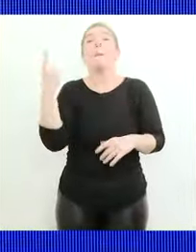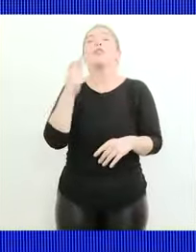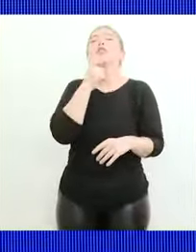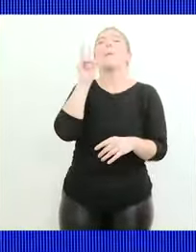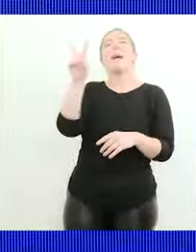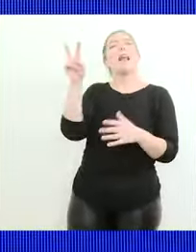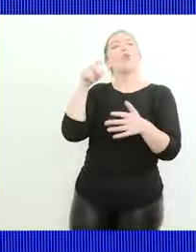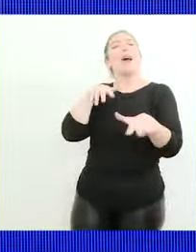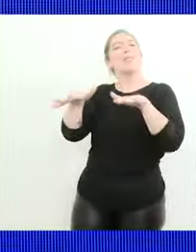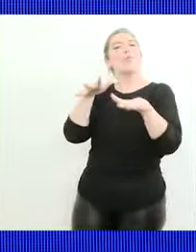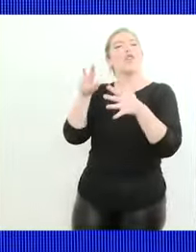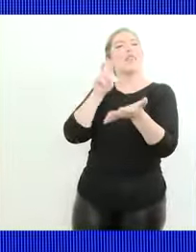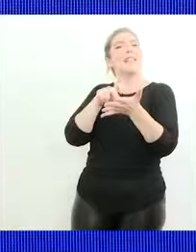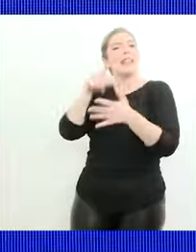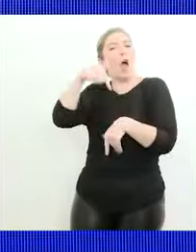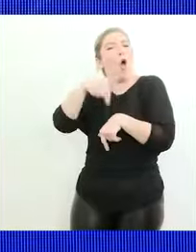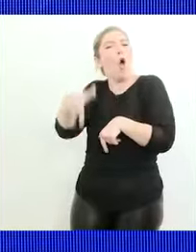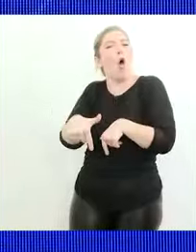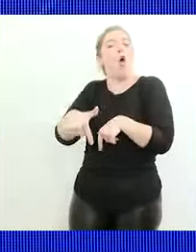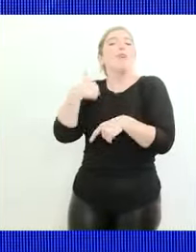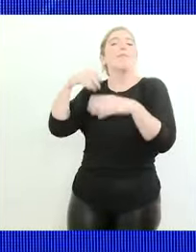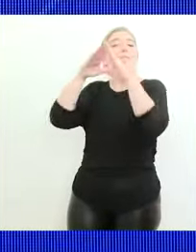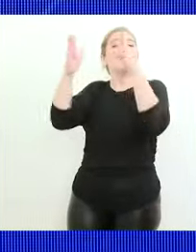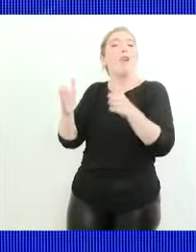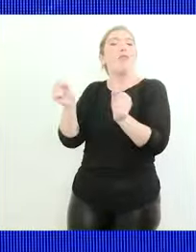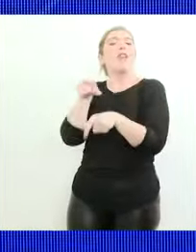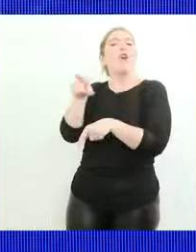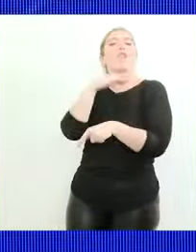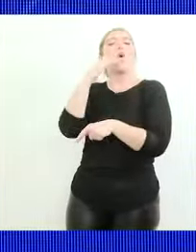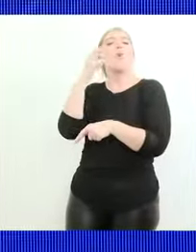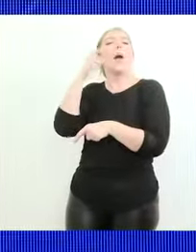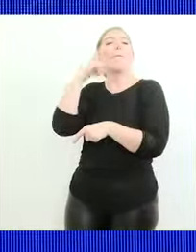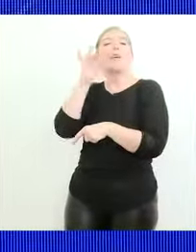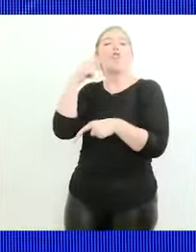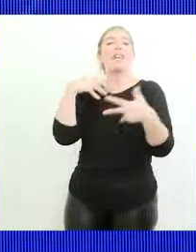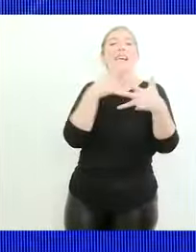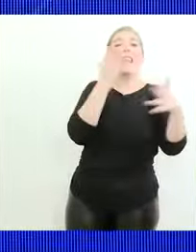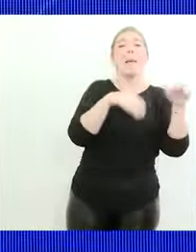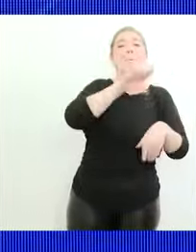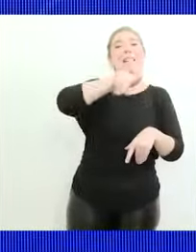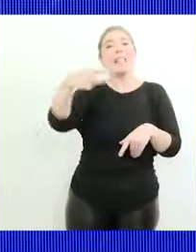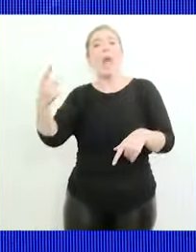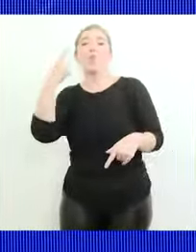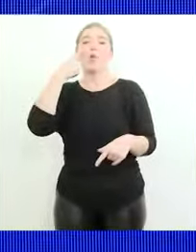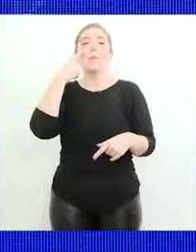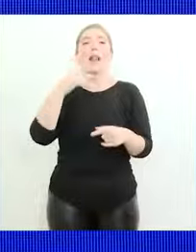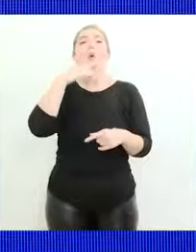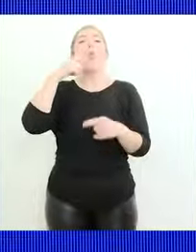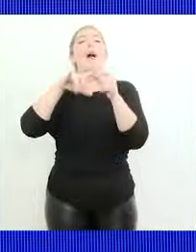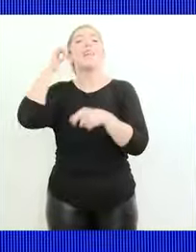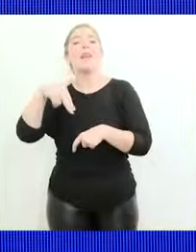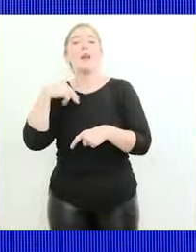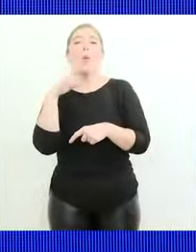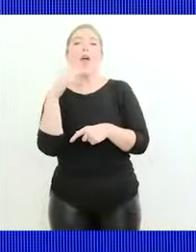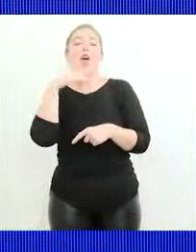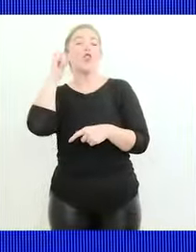claramente digamos el frigorífico juramento es 10 veces mayor que la municipalidad de Joaquín B. González si miramos San